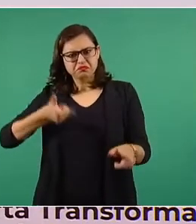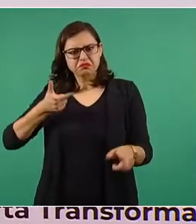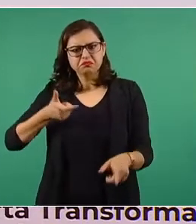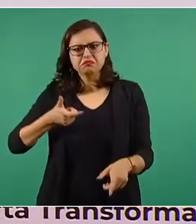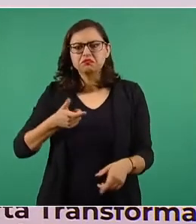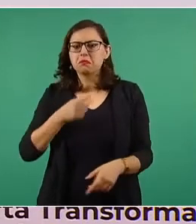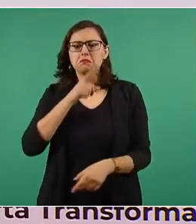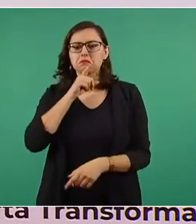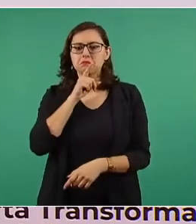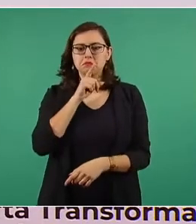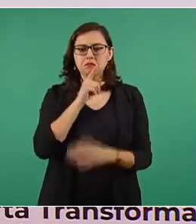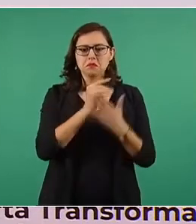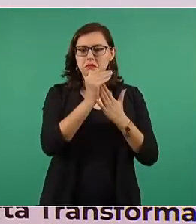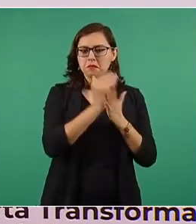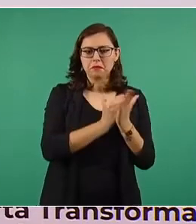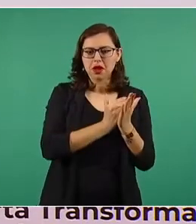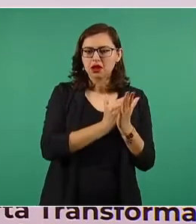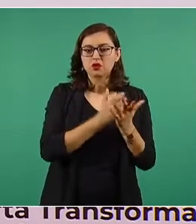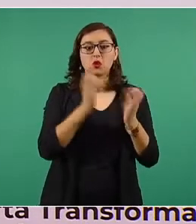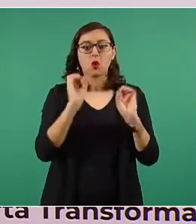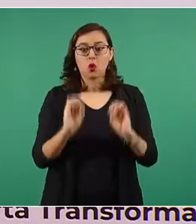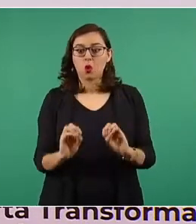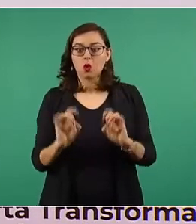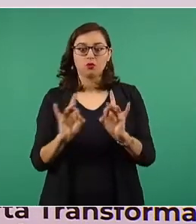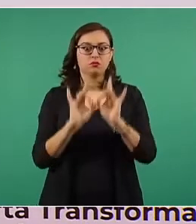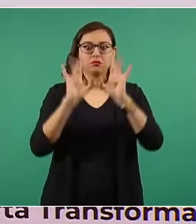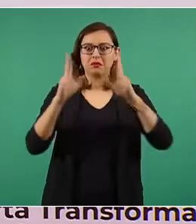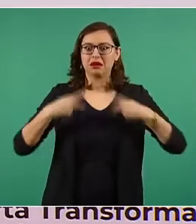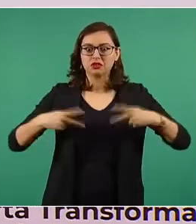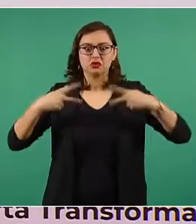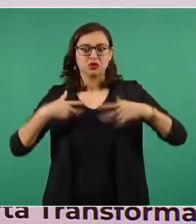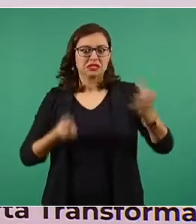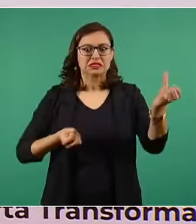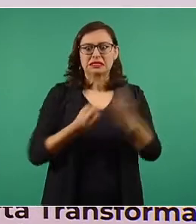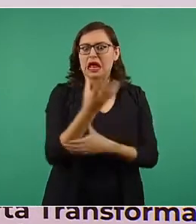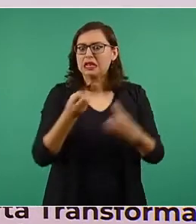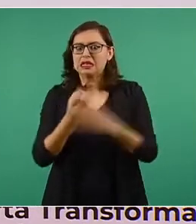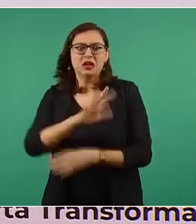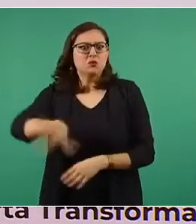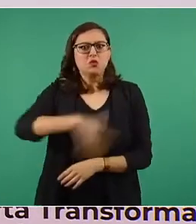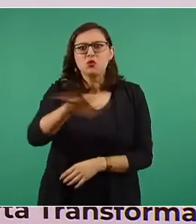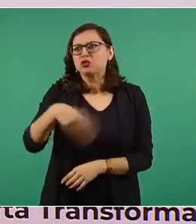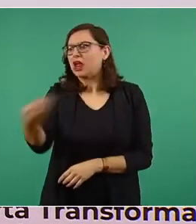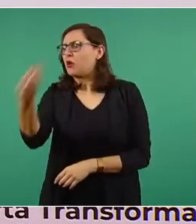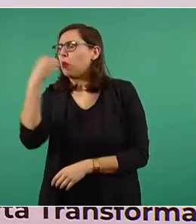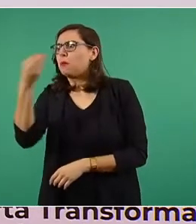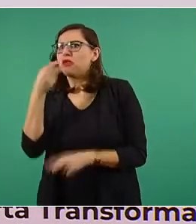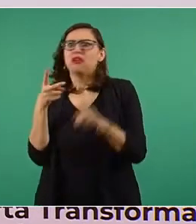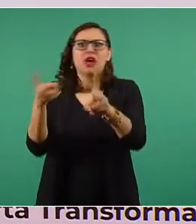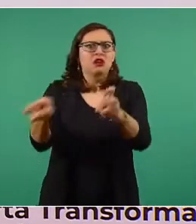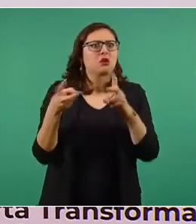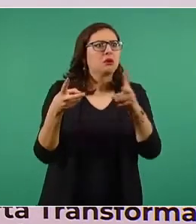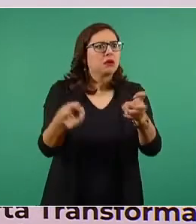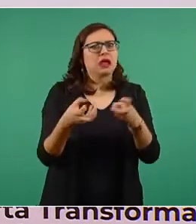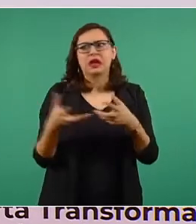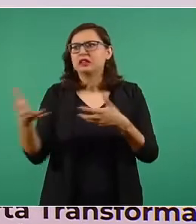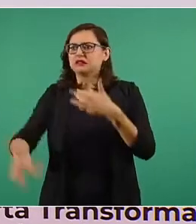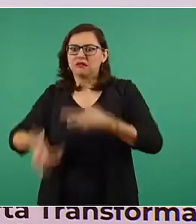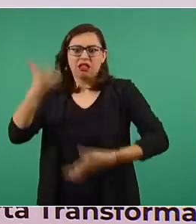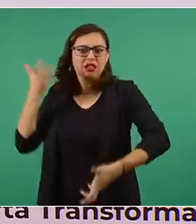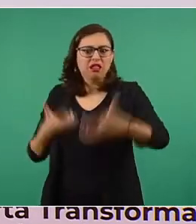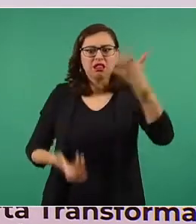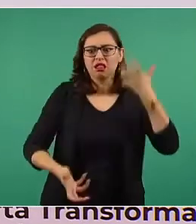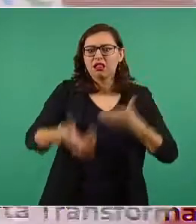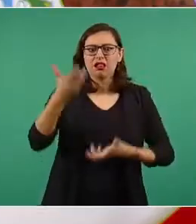o desesperación por hambre o desatención a las necesidades básicas